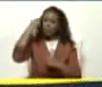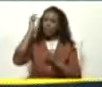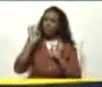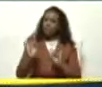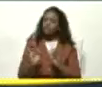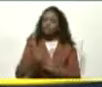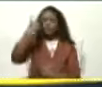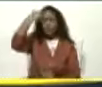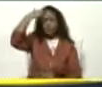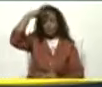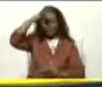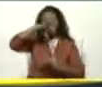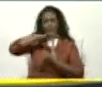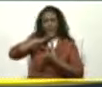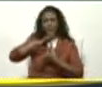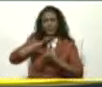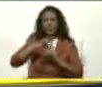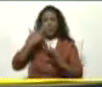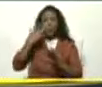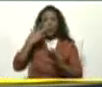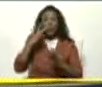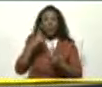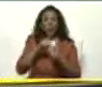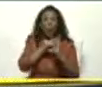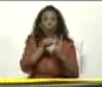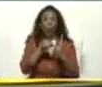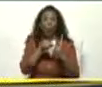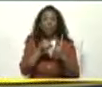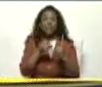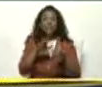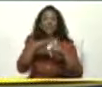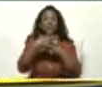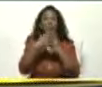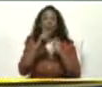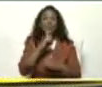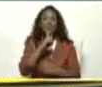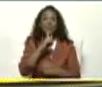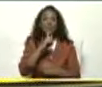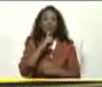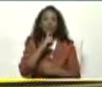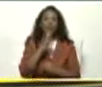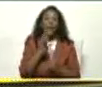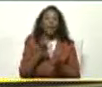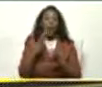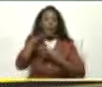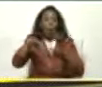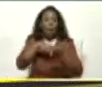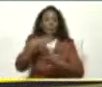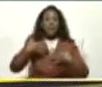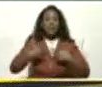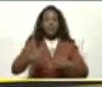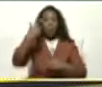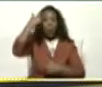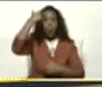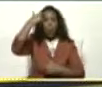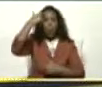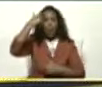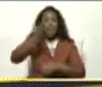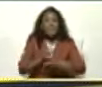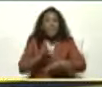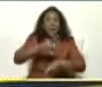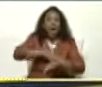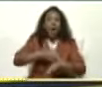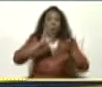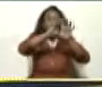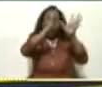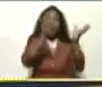Sobre todo Después de dos fenómenos De esta nueva época Los problemas De salud mental Se intensificaron Con